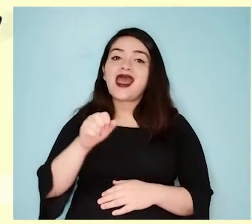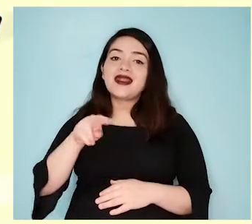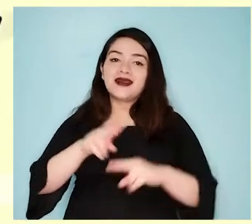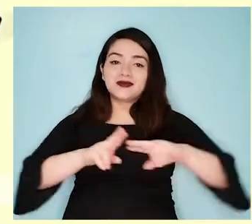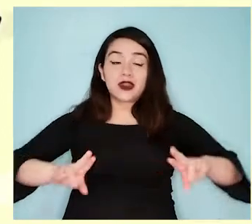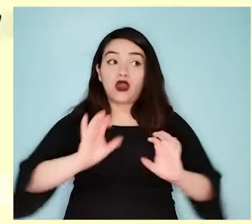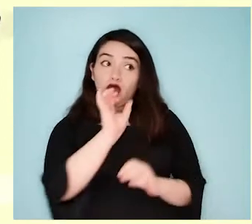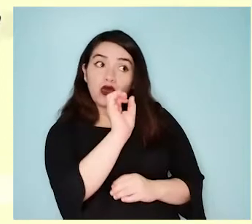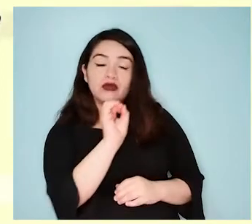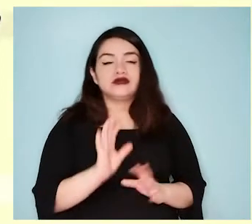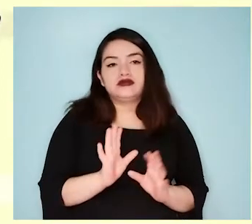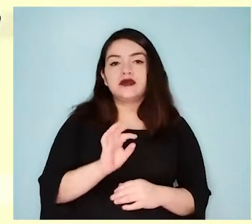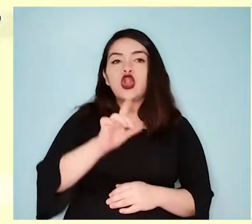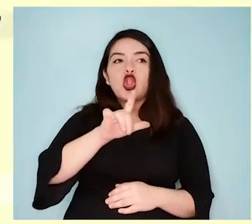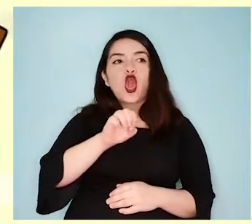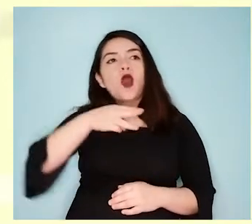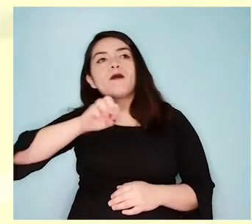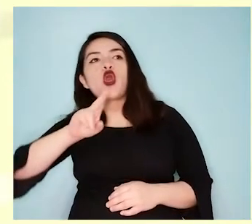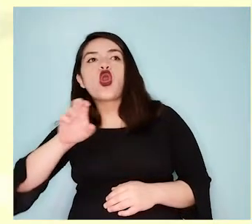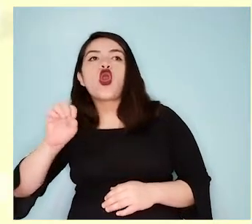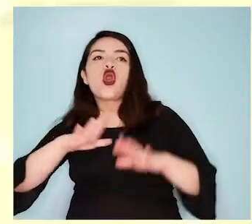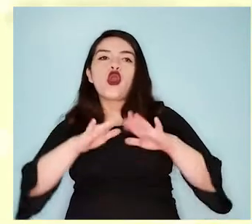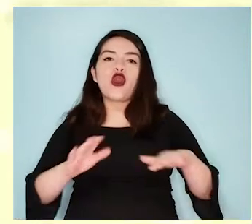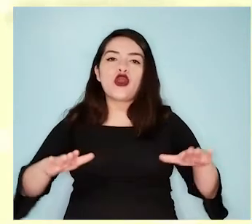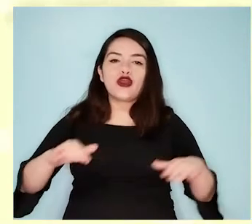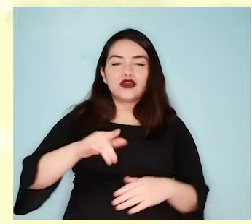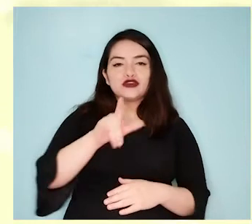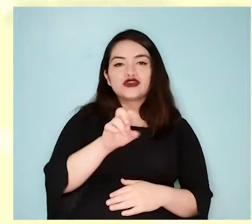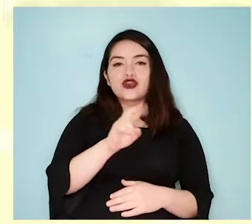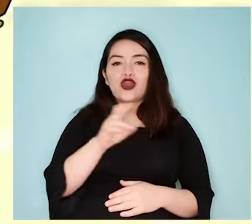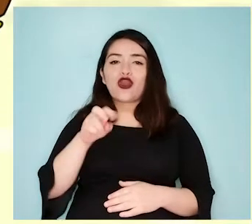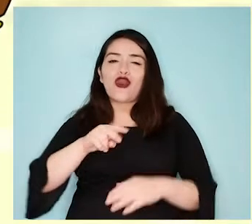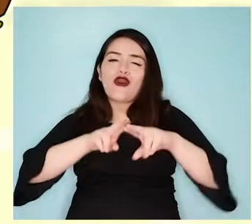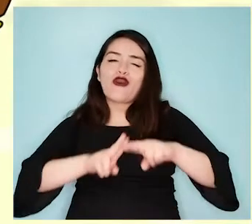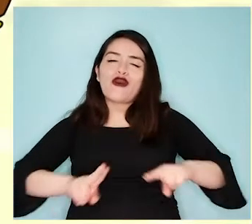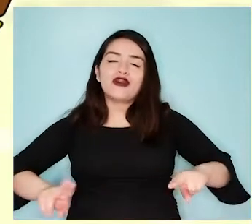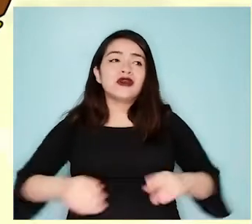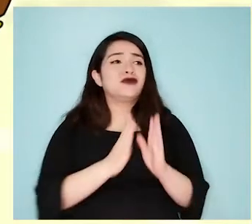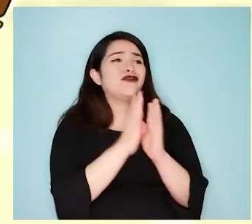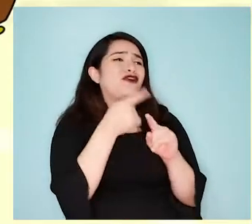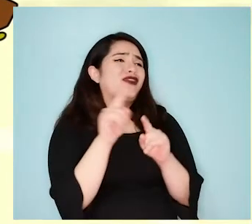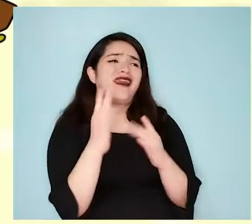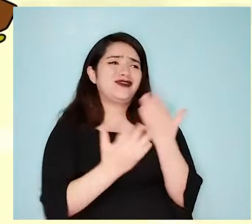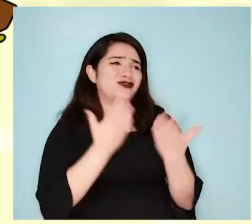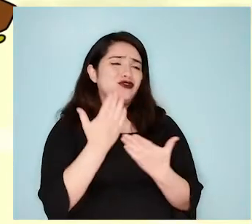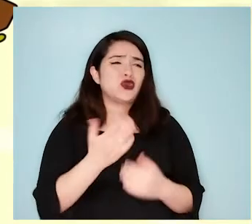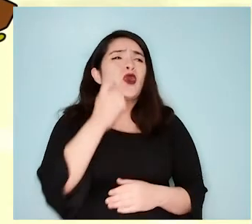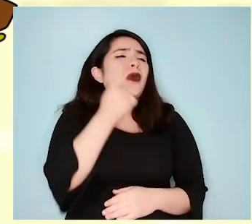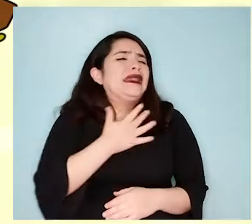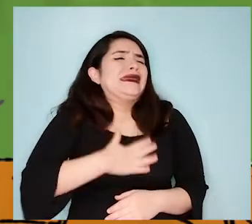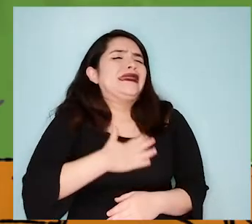o con O. Los moros todos soronos. ¡Ela, por favor! ¡Canta otra canción! Bueno, ¿cuál